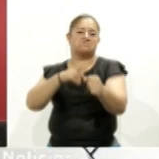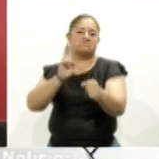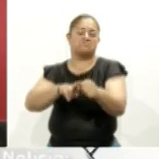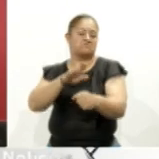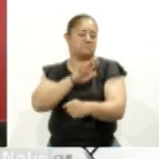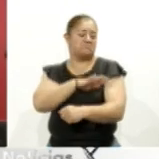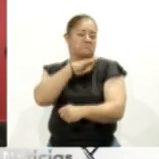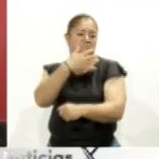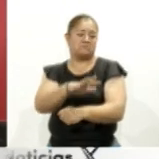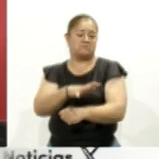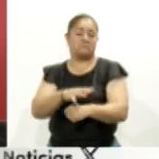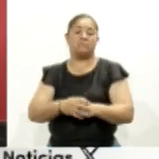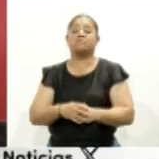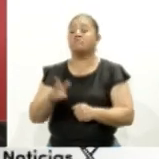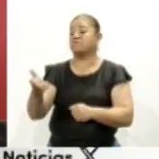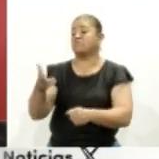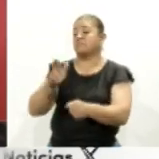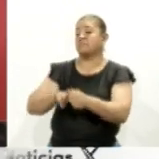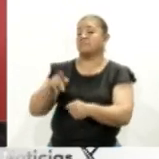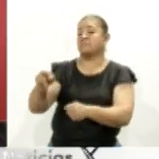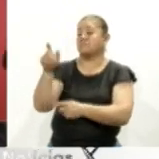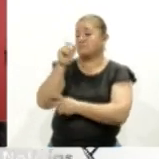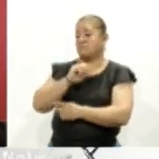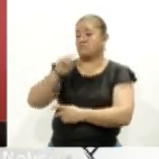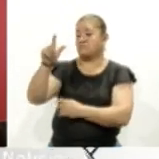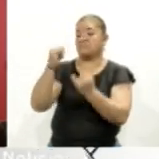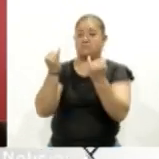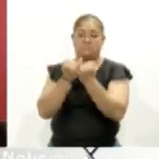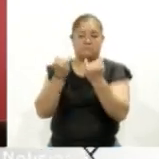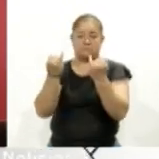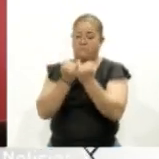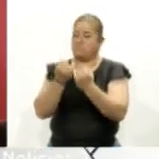en el caso de hospitales especialistas,